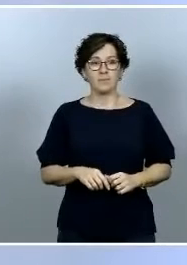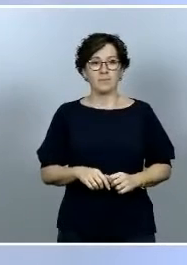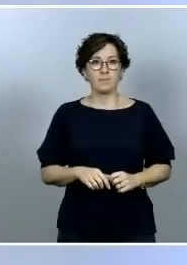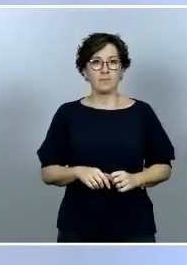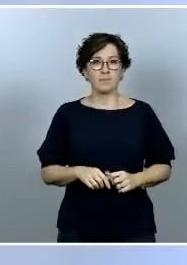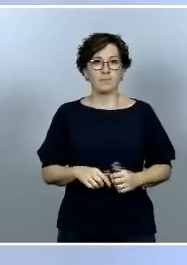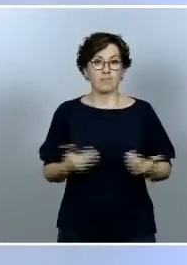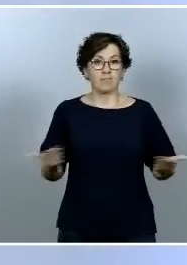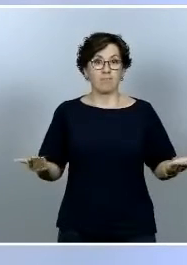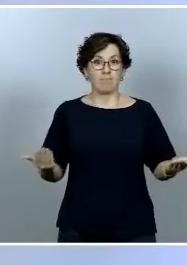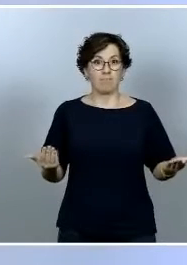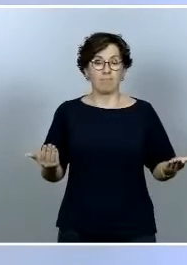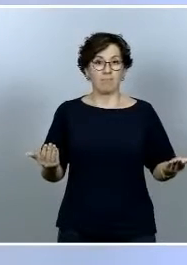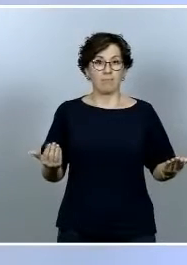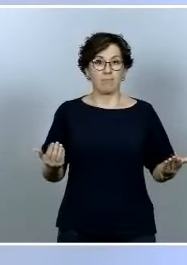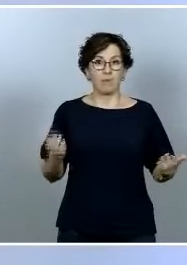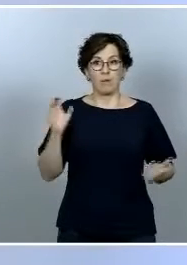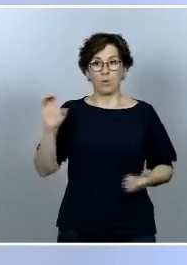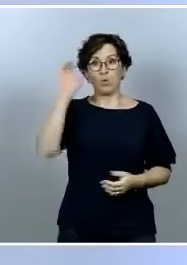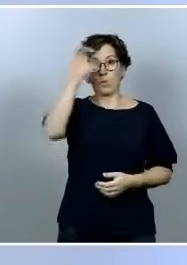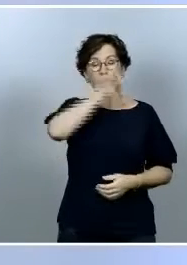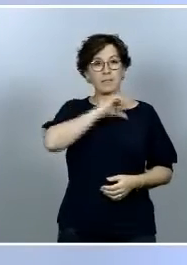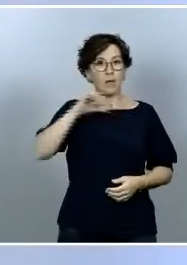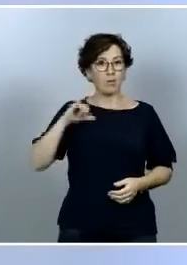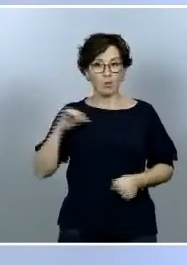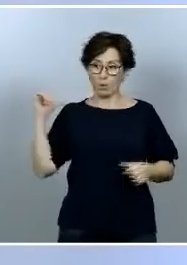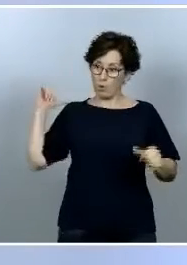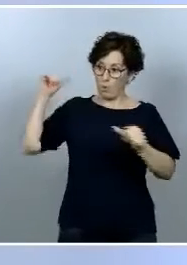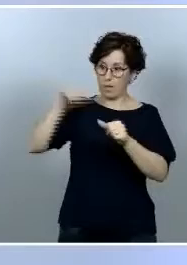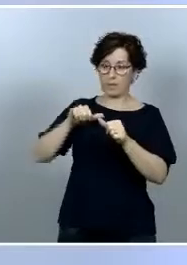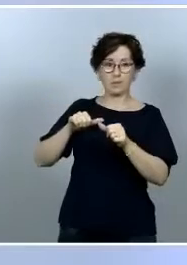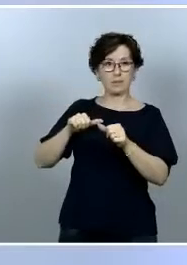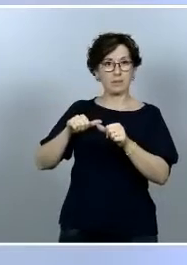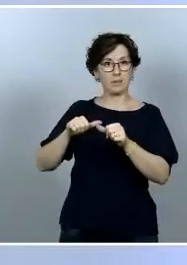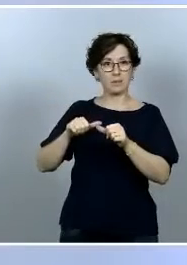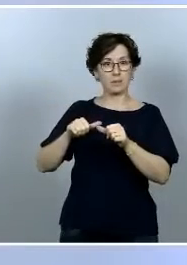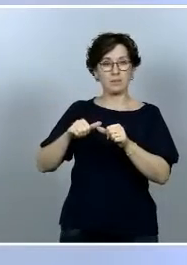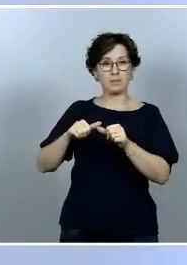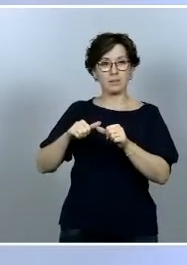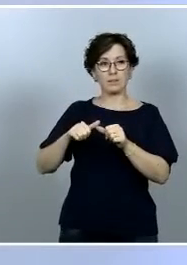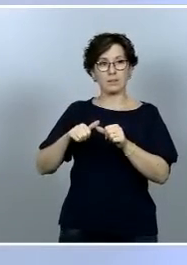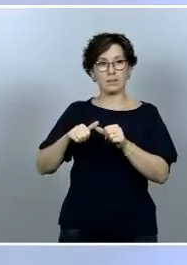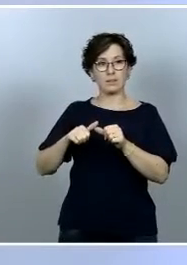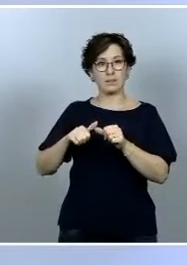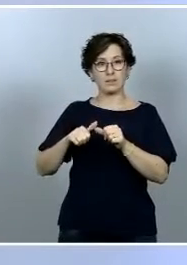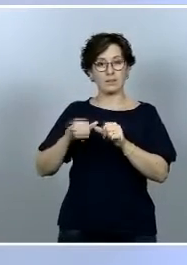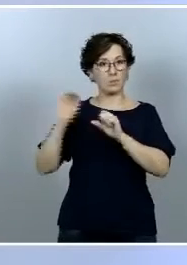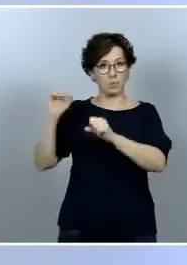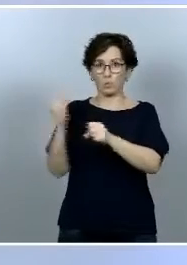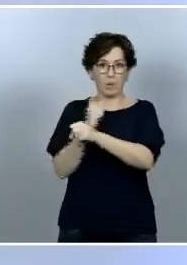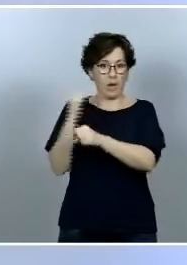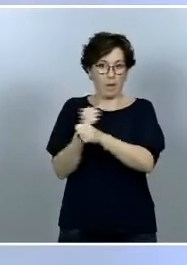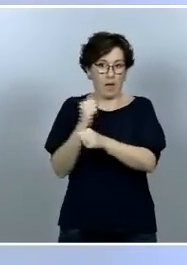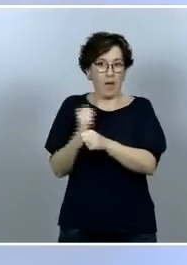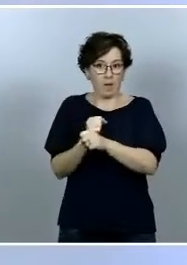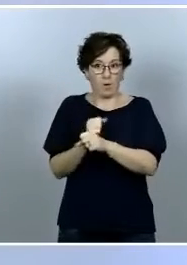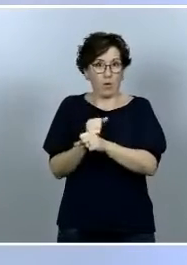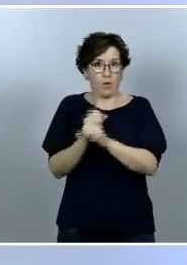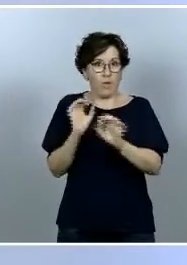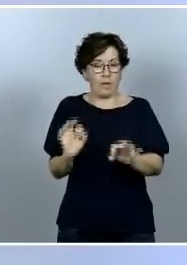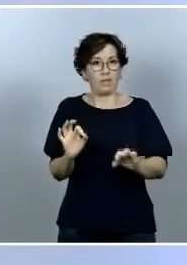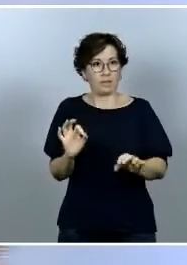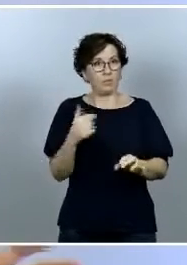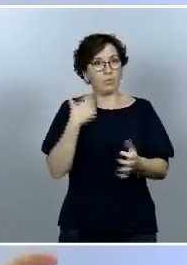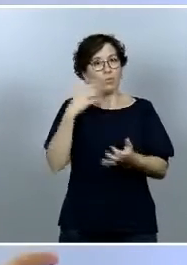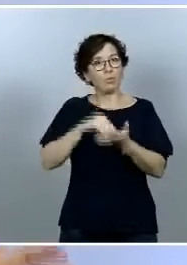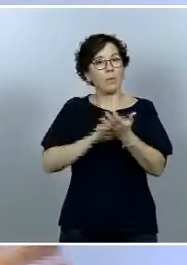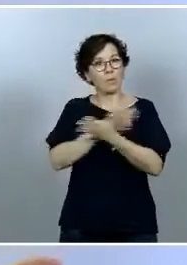comunidades autónomas tienen un papel lo han tenido en toda la gestión de esta pandemia yo he destacado en en multitud de ocasiones el buen que hacer